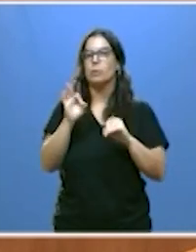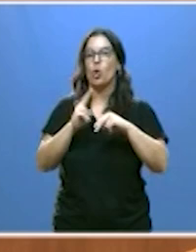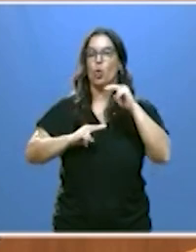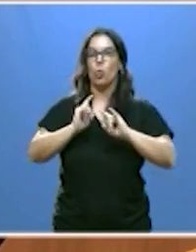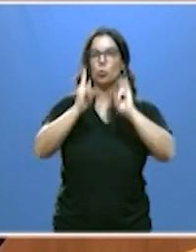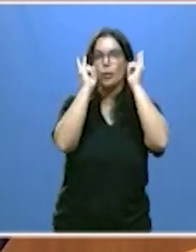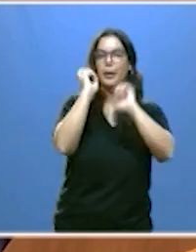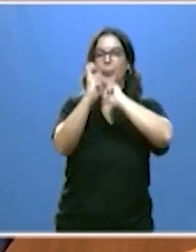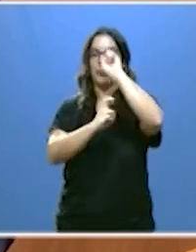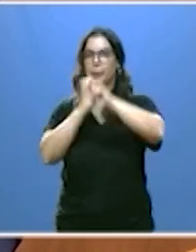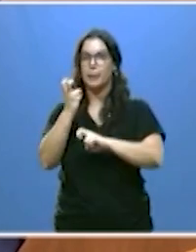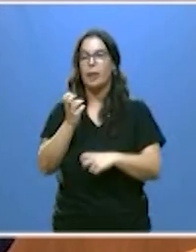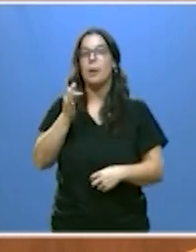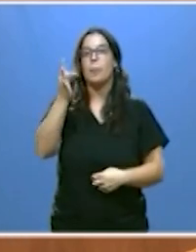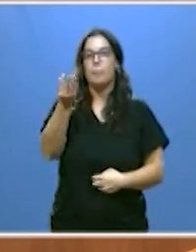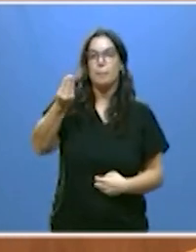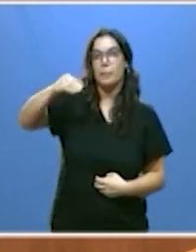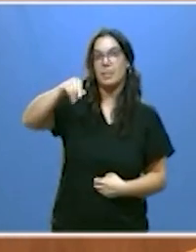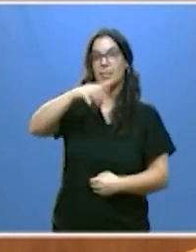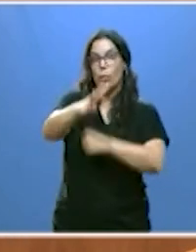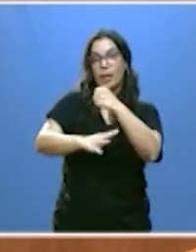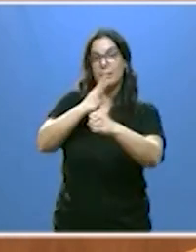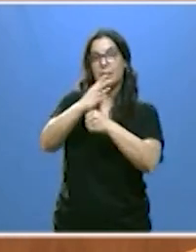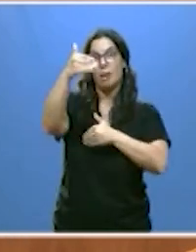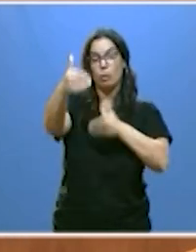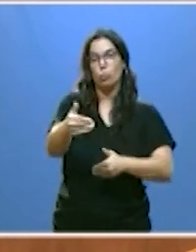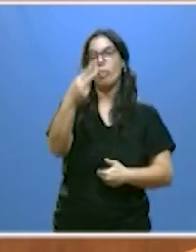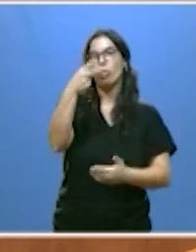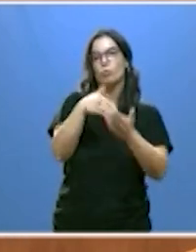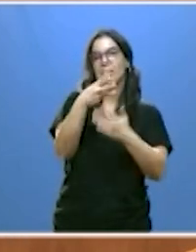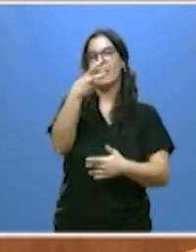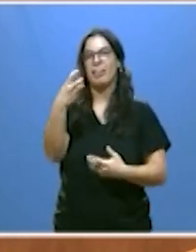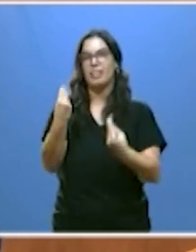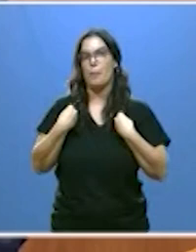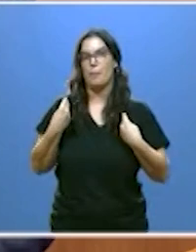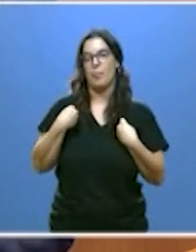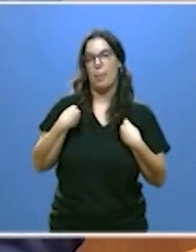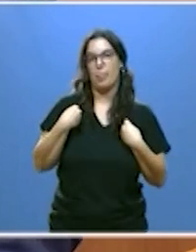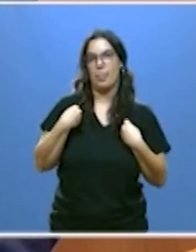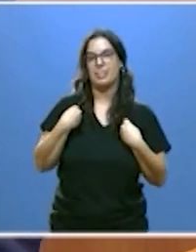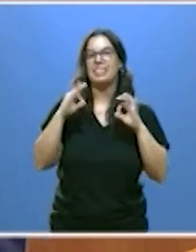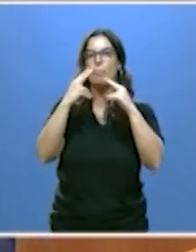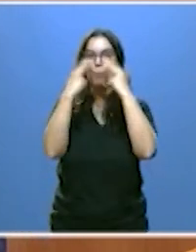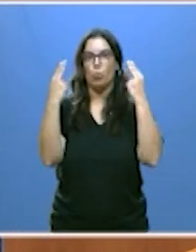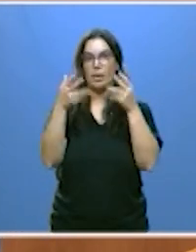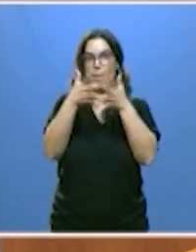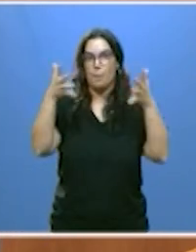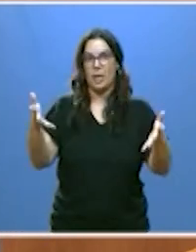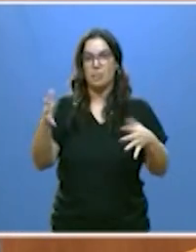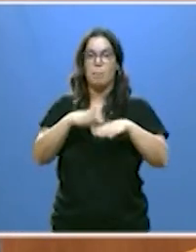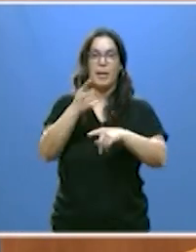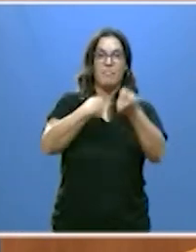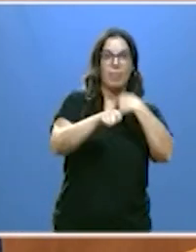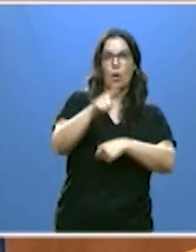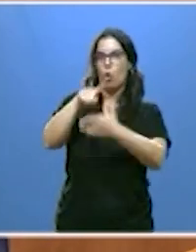e incorporar en esta legislatura más de 2.300 viviendas al parque público tanto en venta